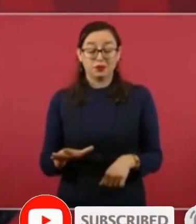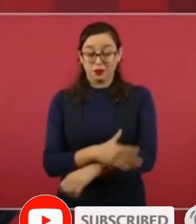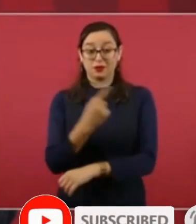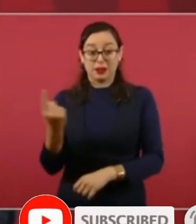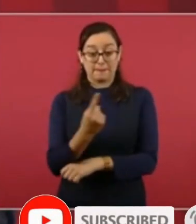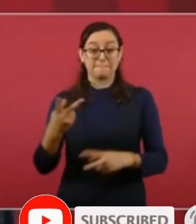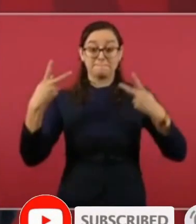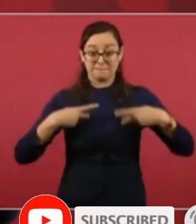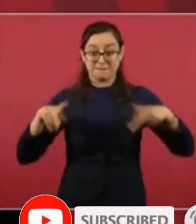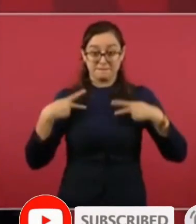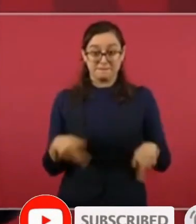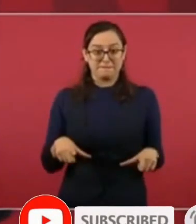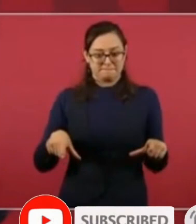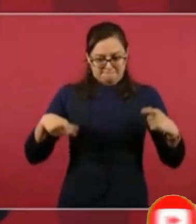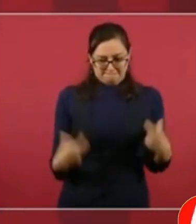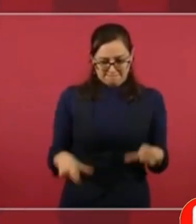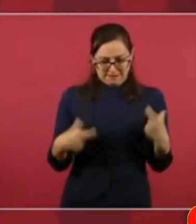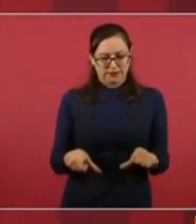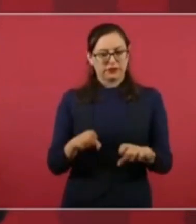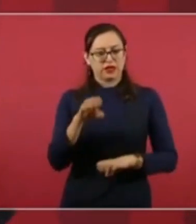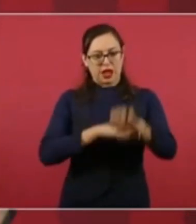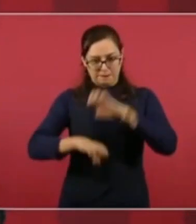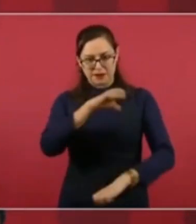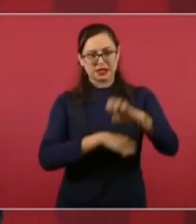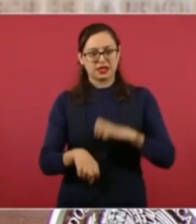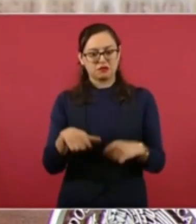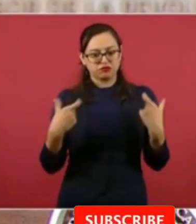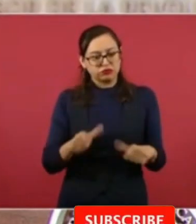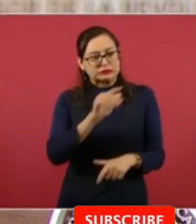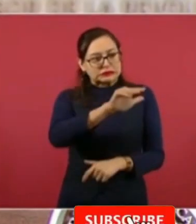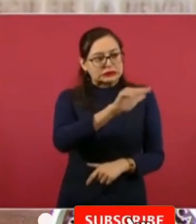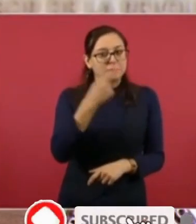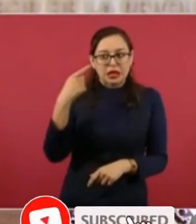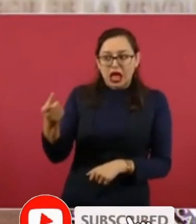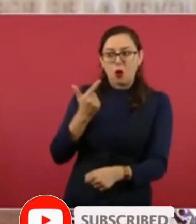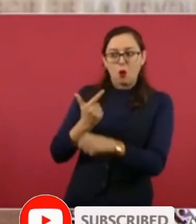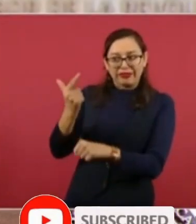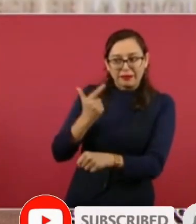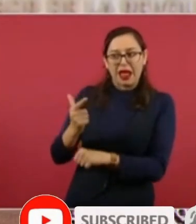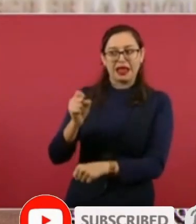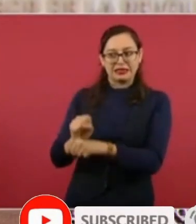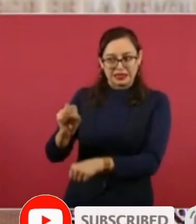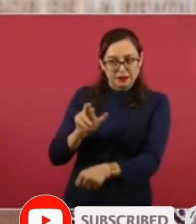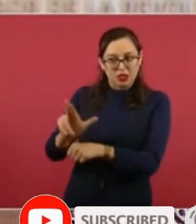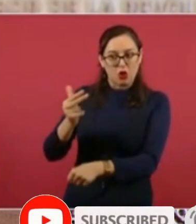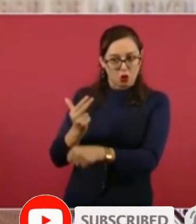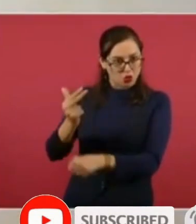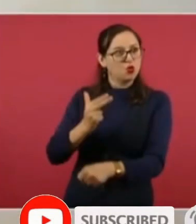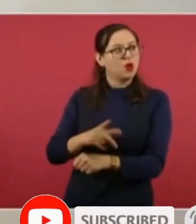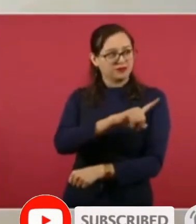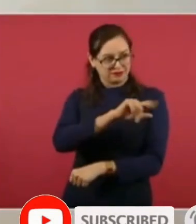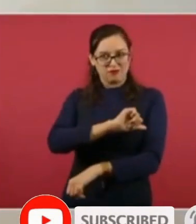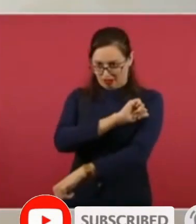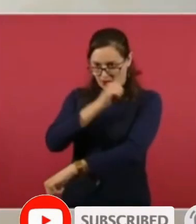en Guatemala en El Salvador en Honduras y para que esa empresa